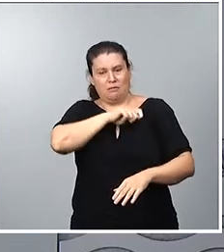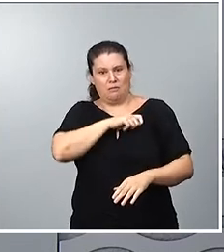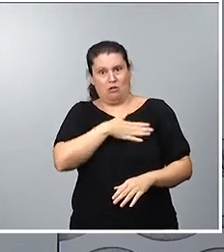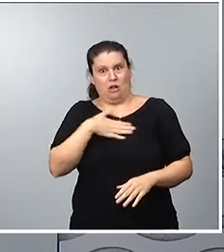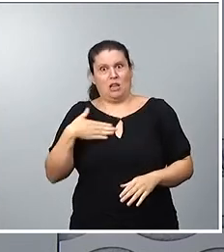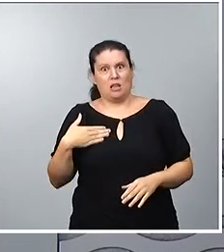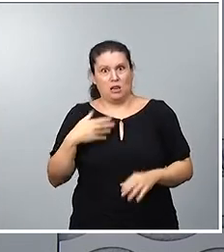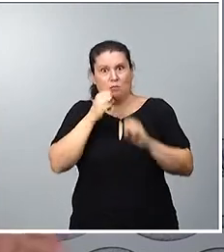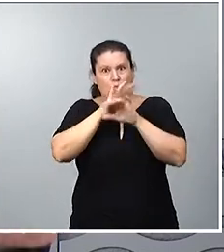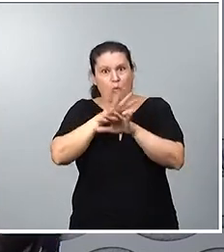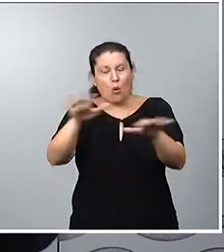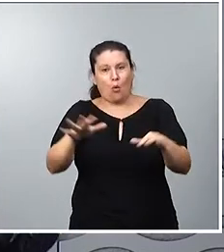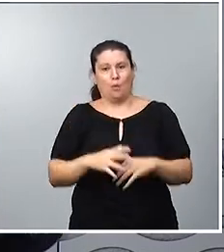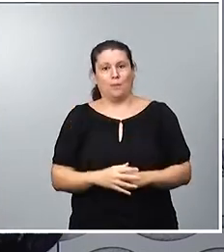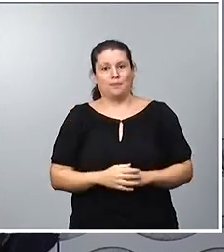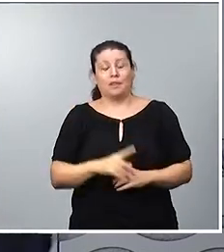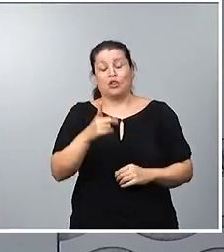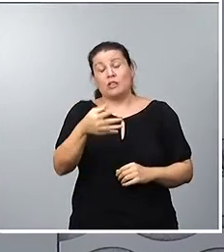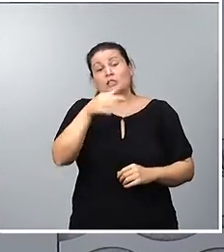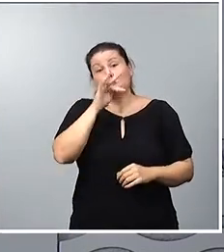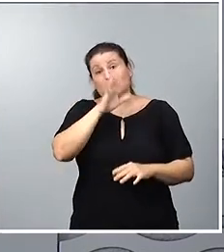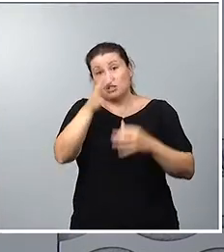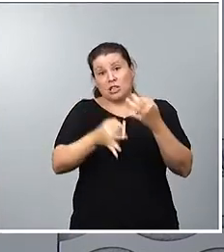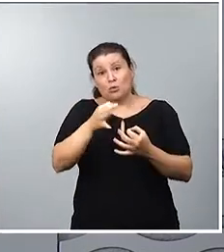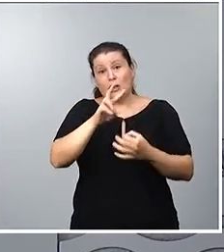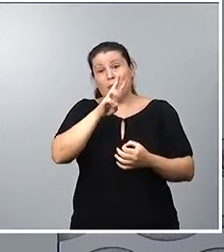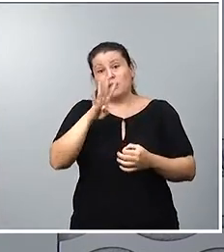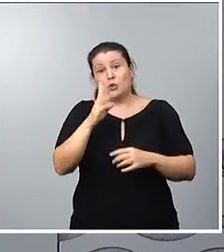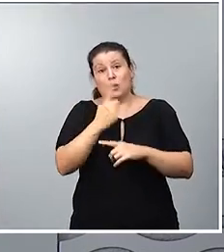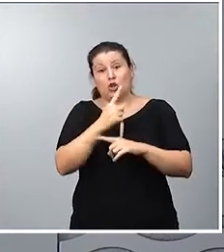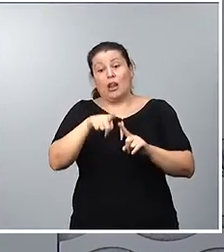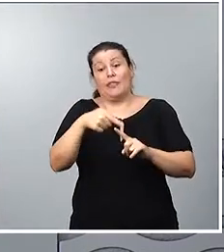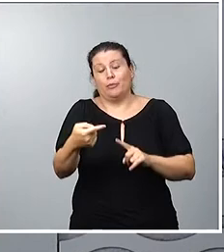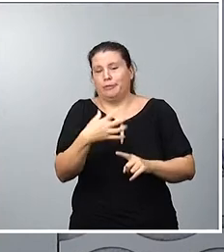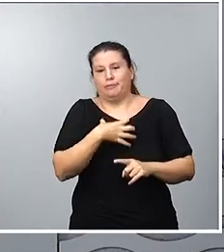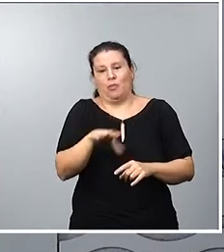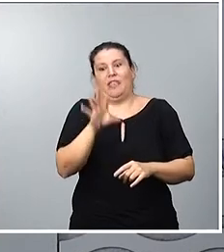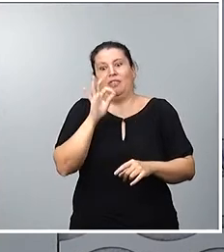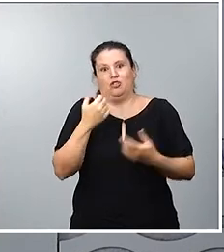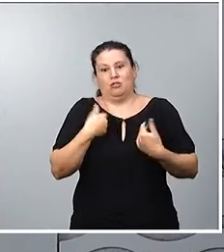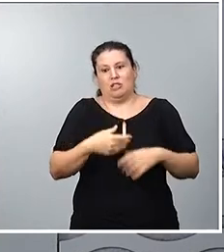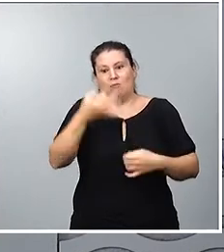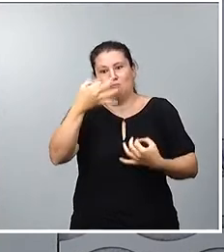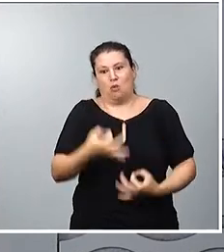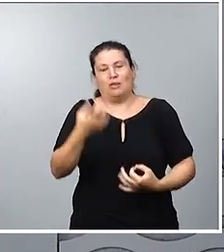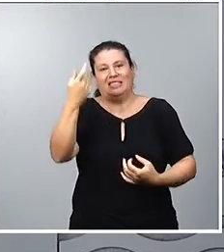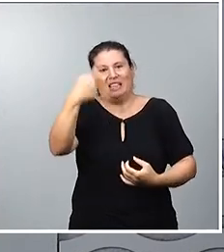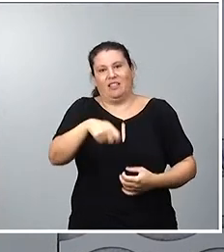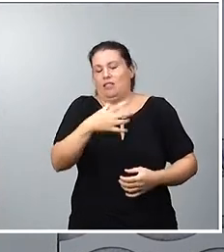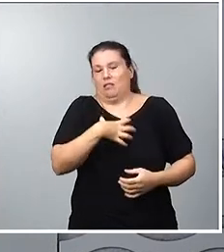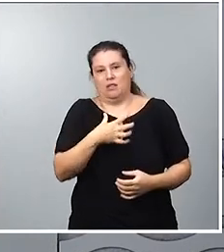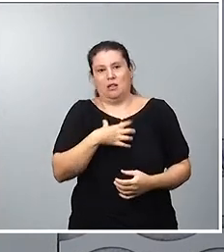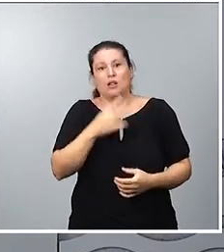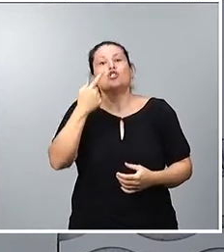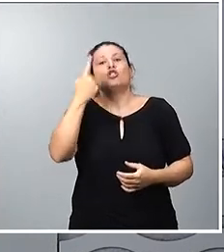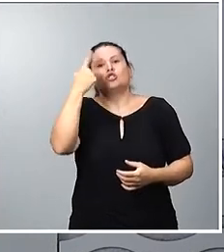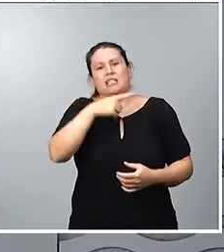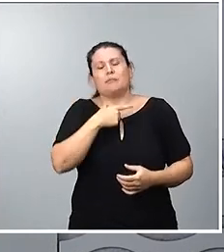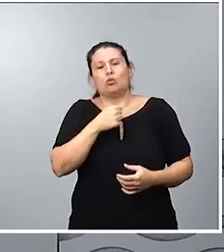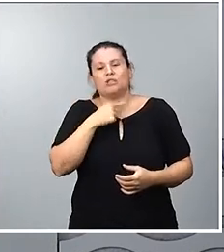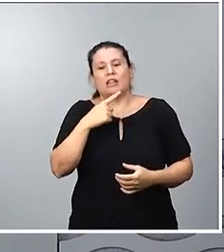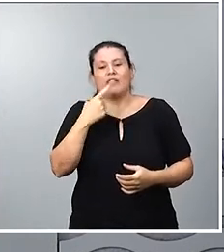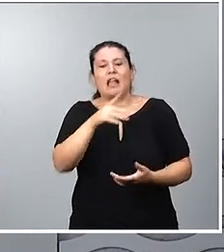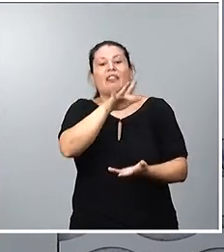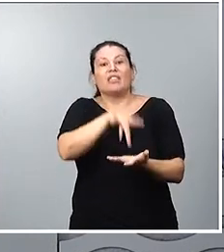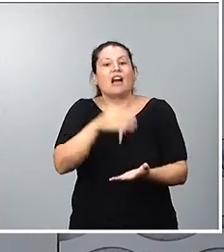Entonces, efectivamente, el tribunal no ha decidido en 24 horas. Yo ya sé que les gustaría que yo les dijera, se va a reunir tanto y va a decidir lo que